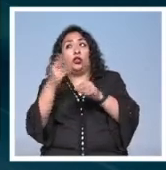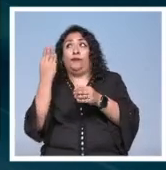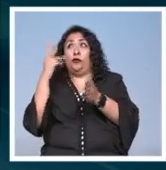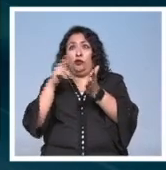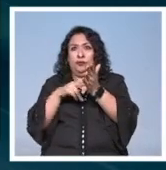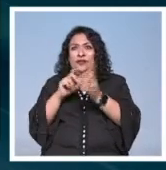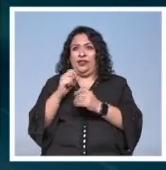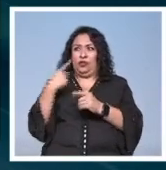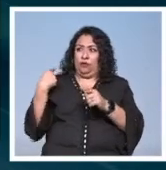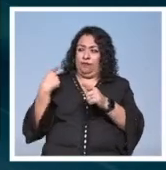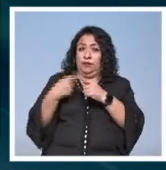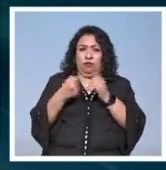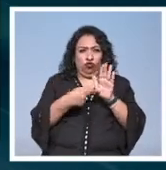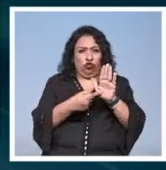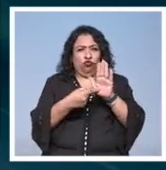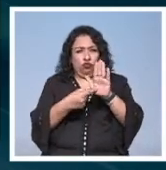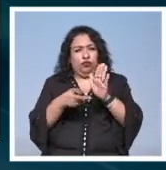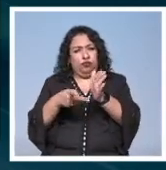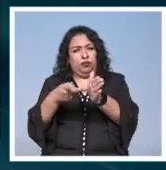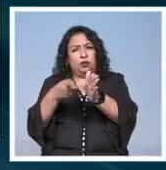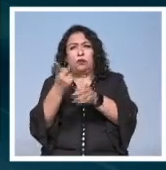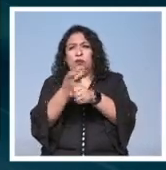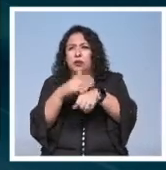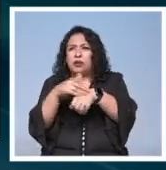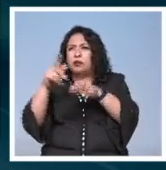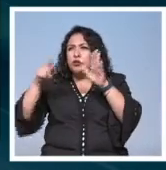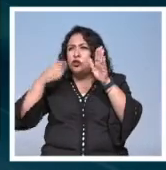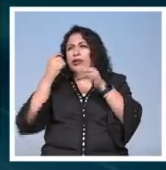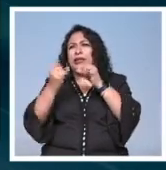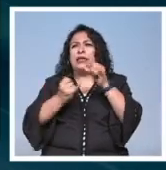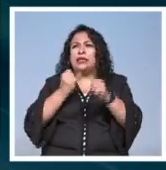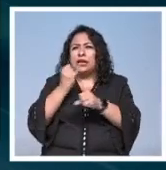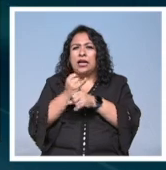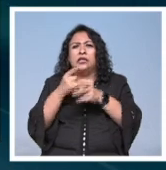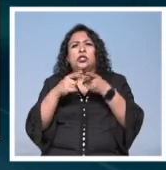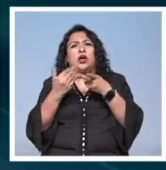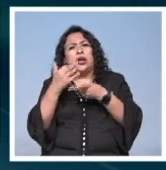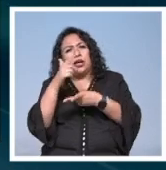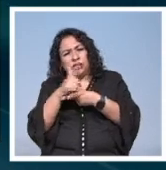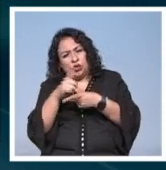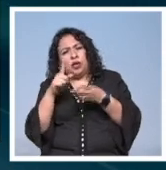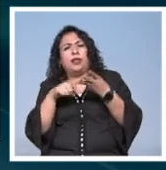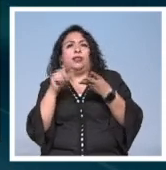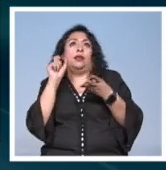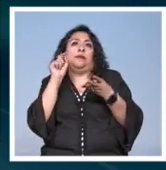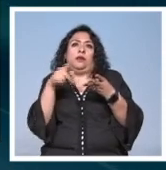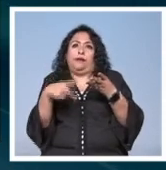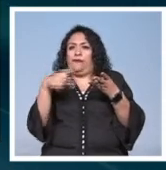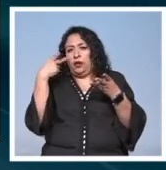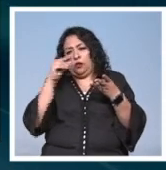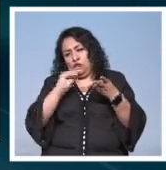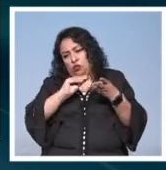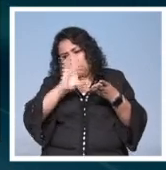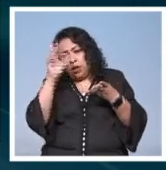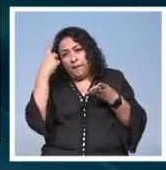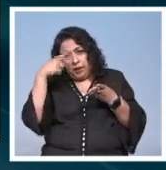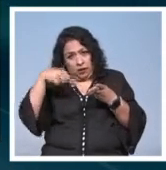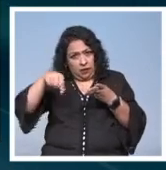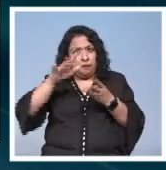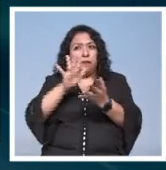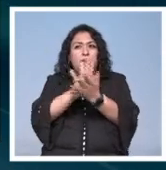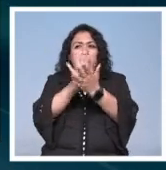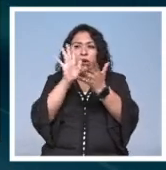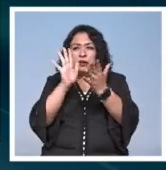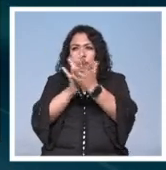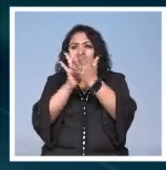llevamos a cabo esta muestra y convocamos a cineastas internacionales, nacionales y por supuesto veracruzanos a que participen